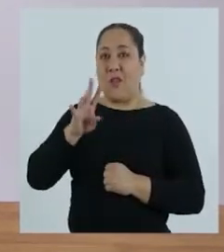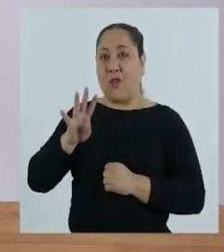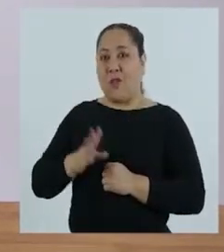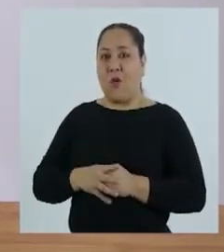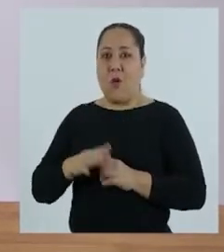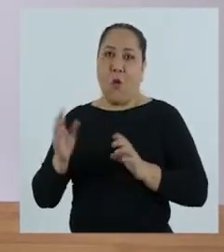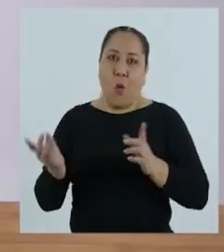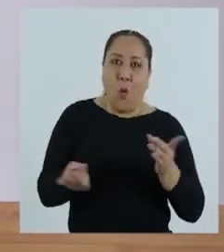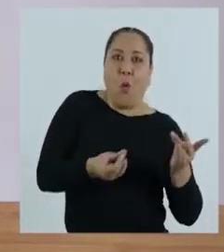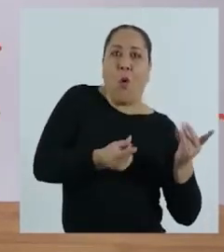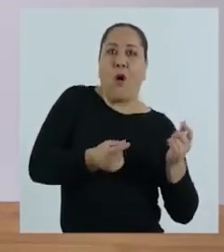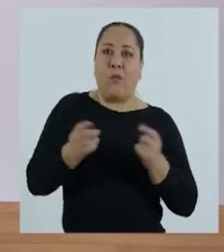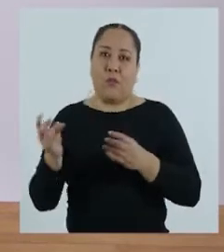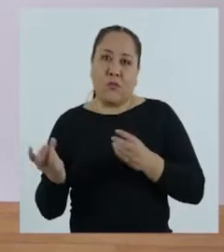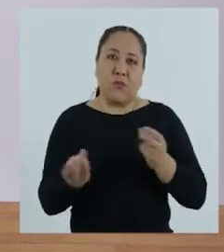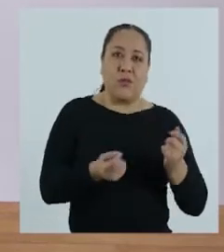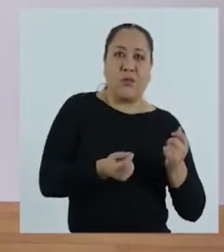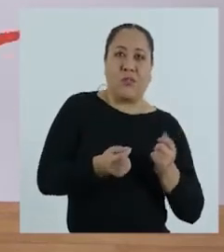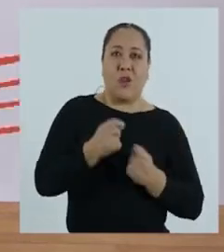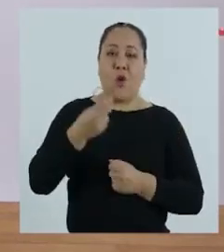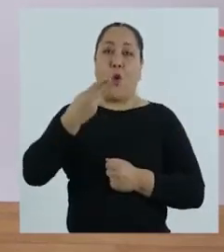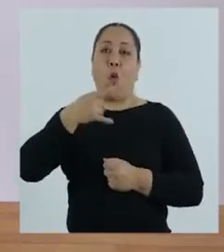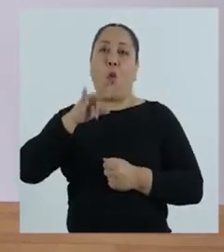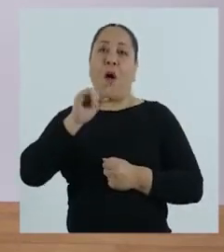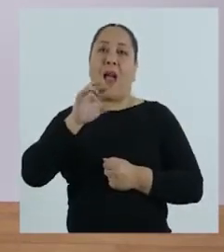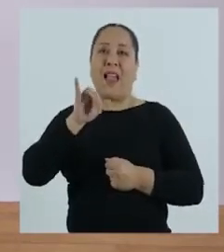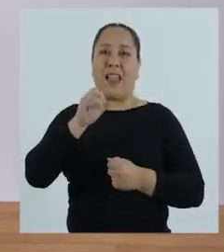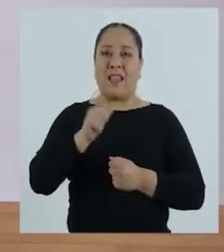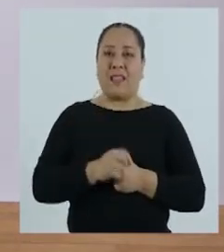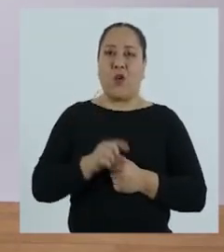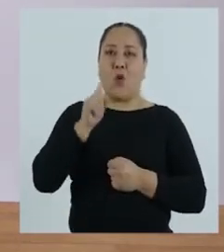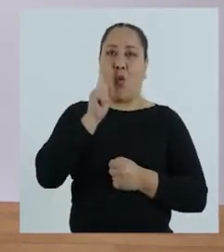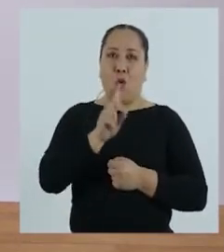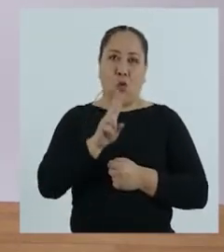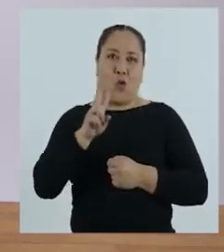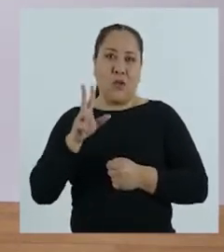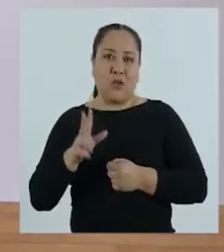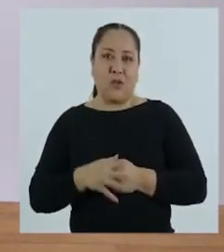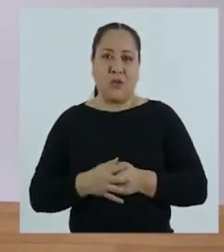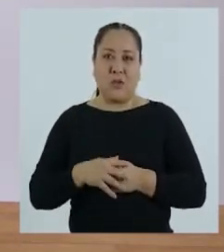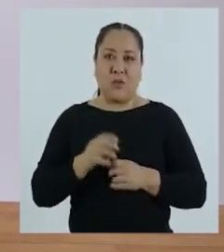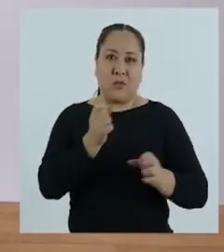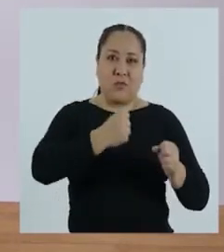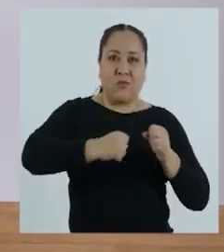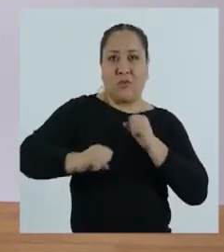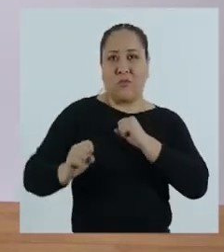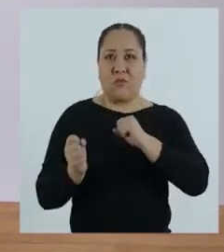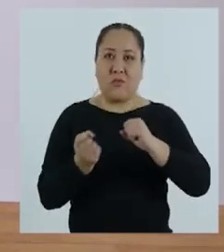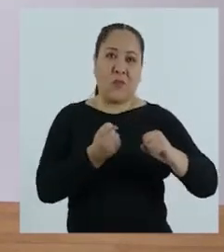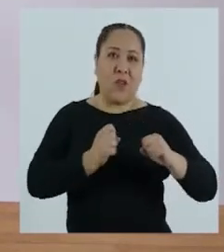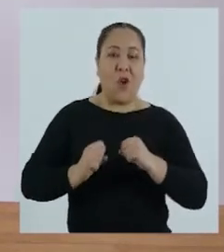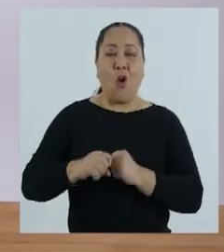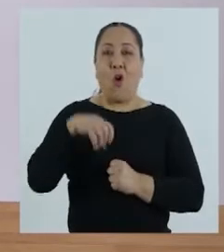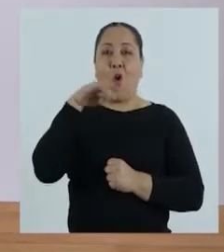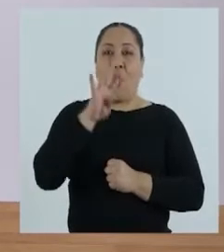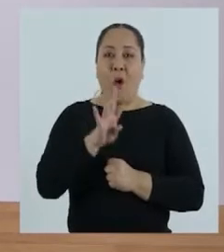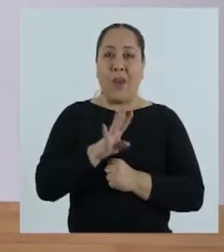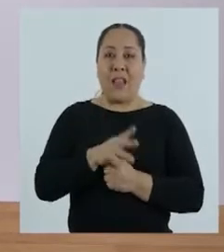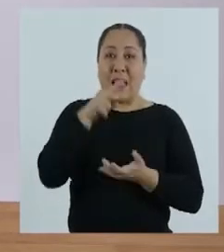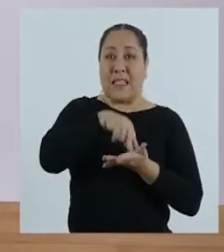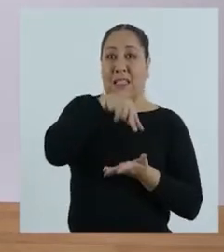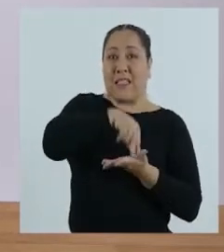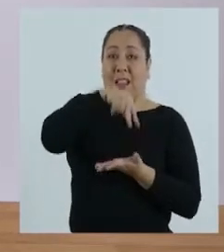tres, cuatro. Walk. Un, dos. Guaylas. Y un y dos. Walk it out. Y